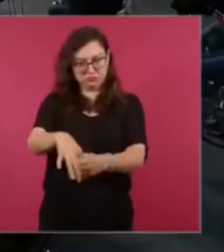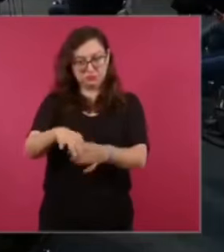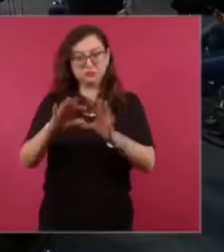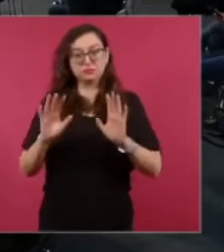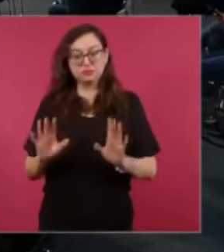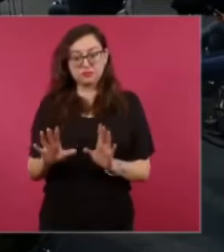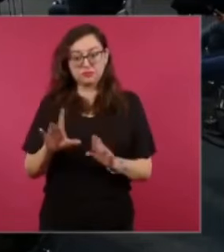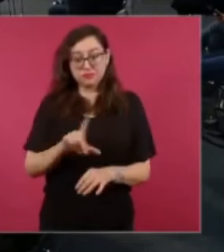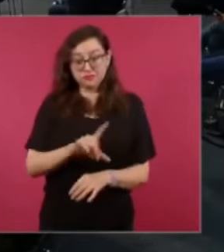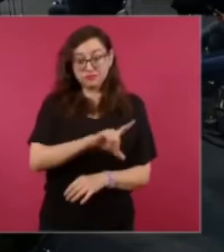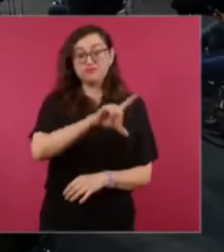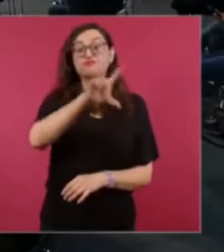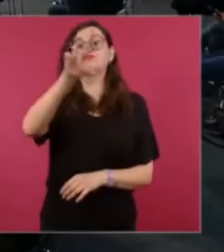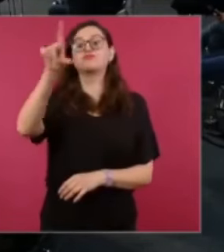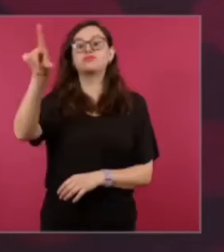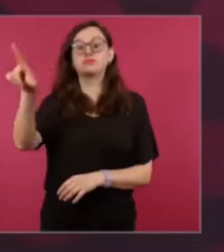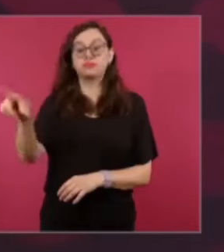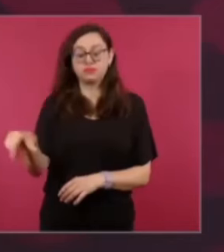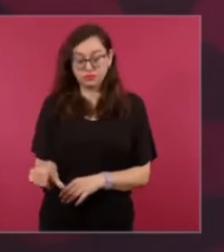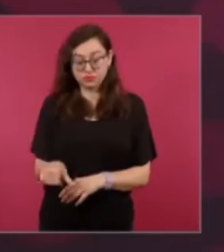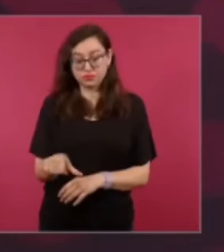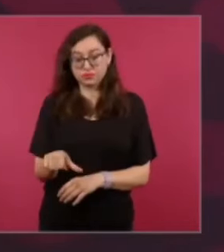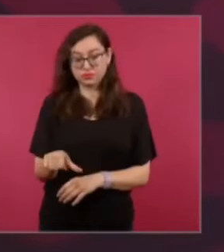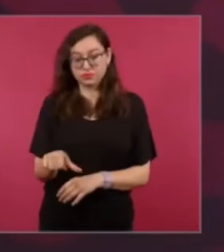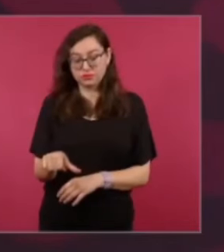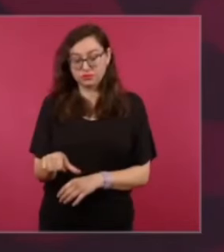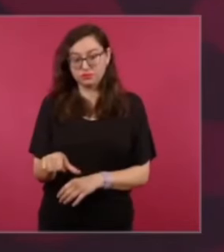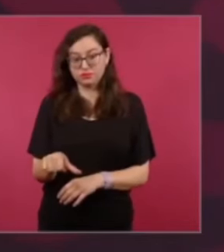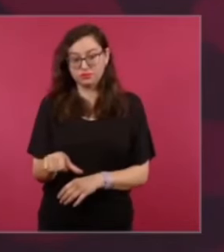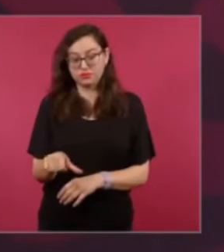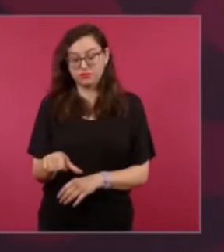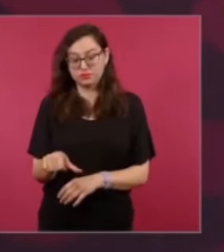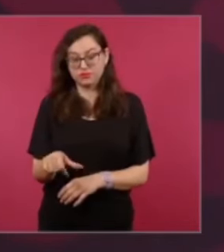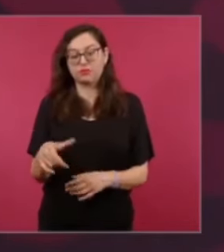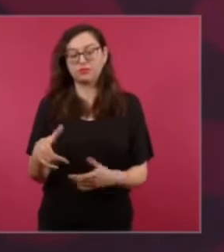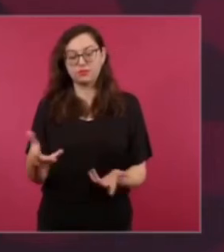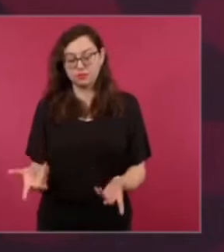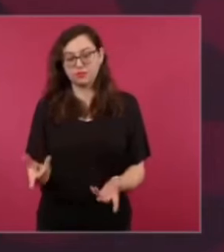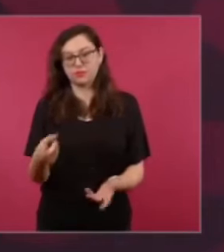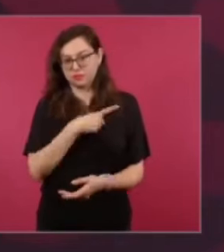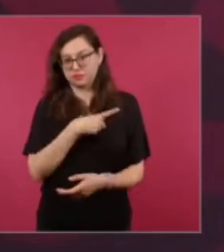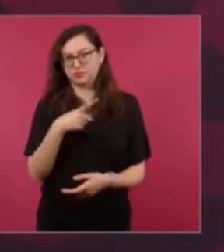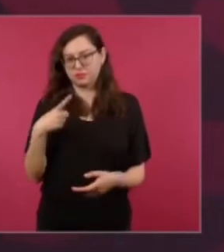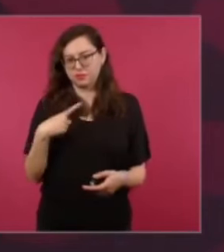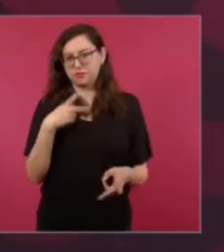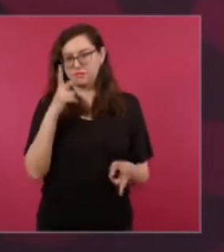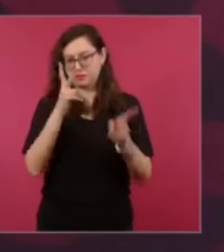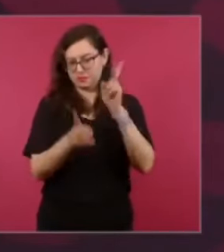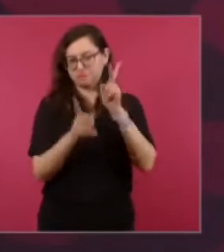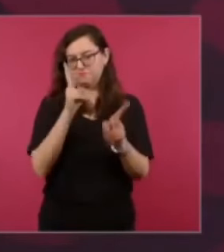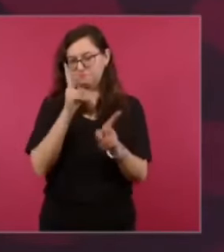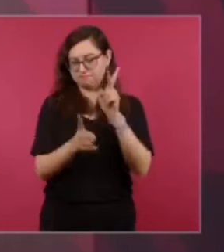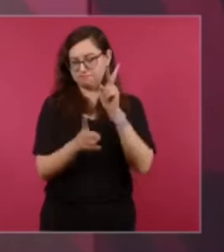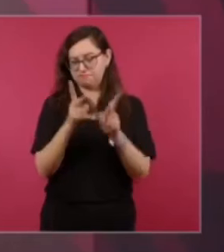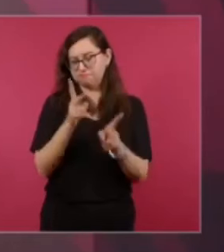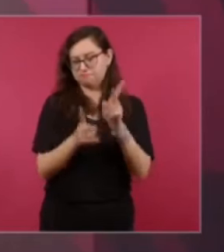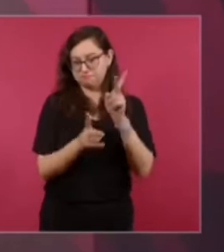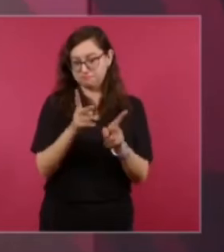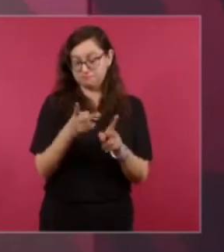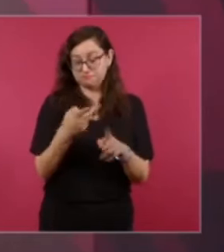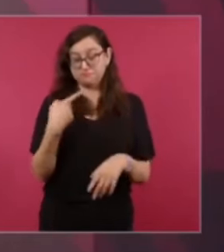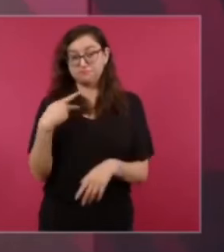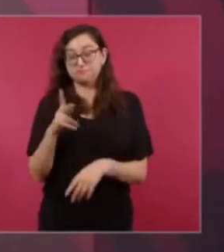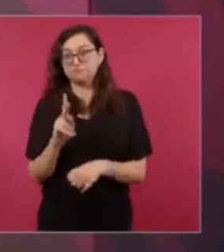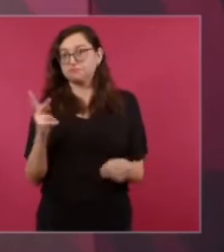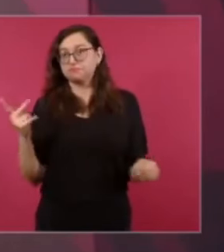Va a ser muy importante, porque es más que una elección lo del domingo,